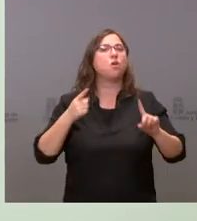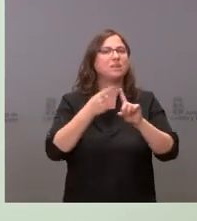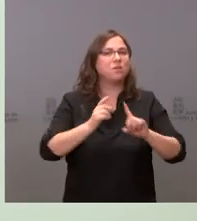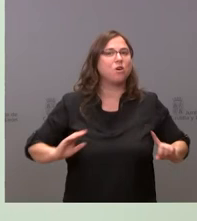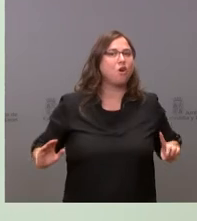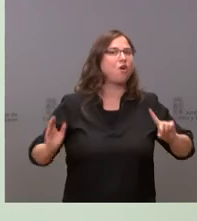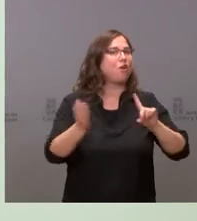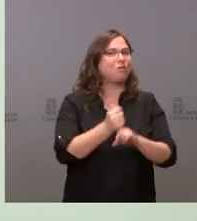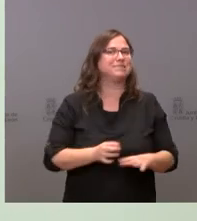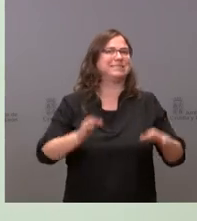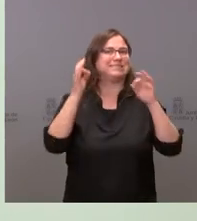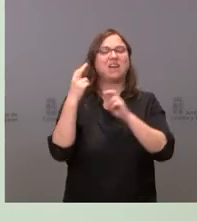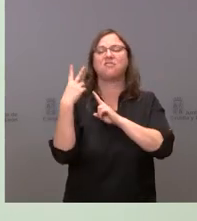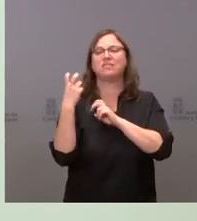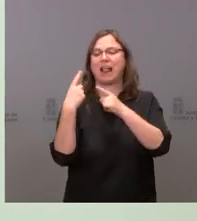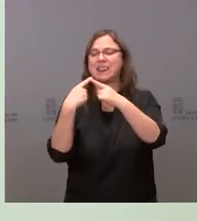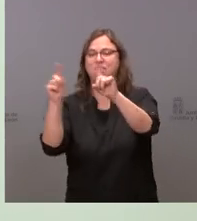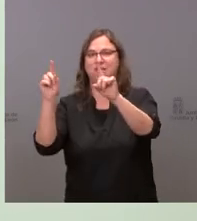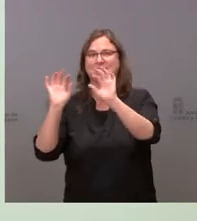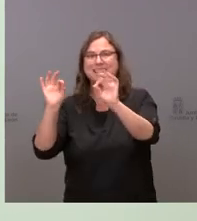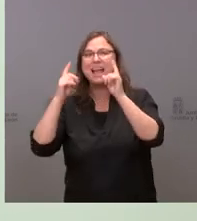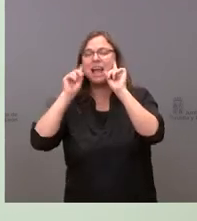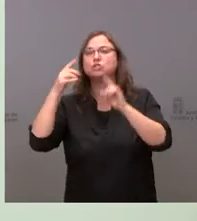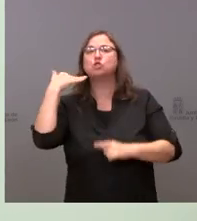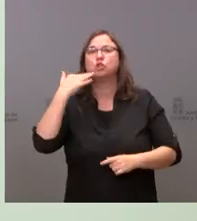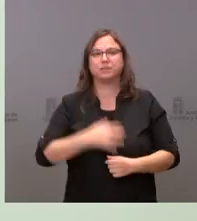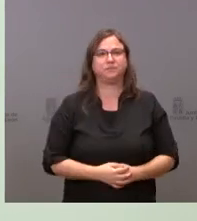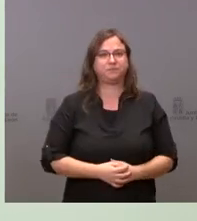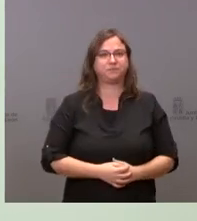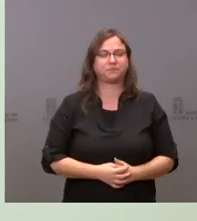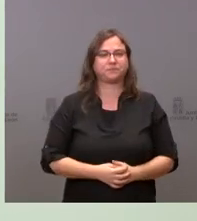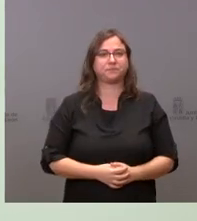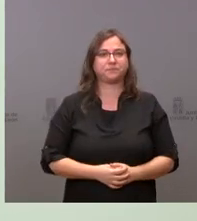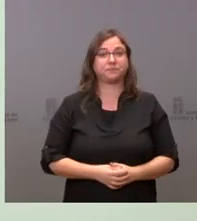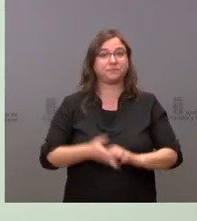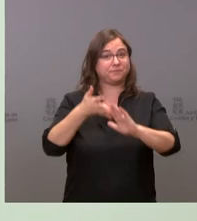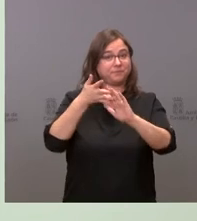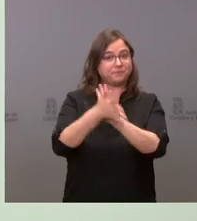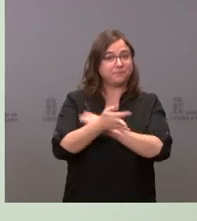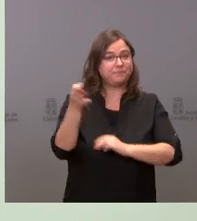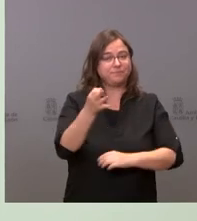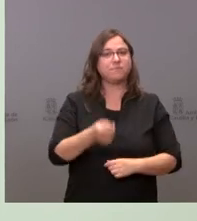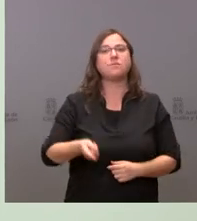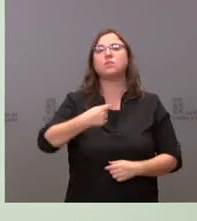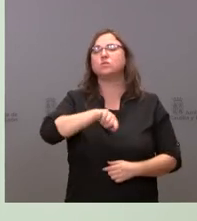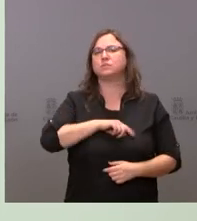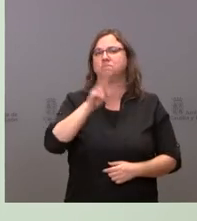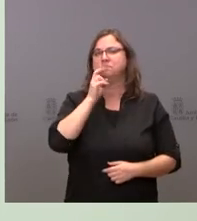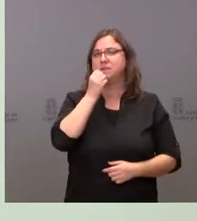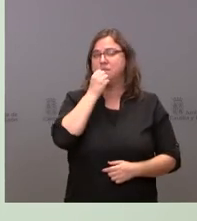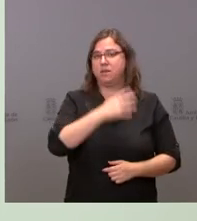esa fiscalidad diferenciada para la provincia de Soria es decir no es que veamos bien que